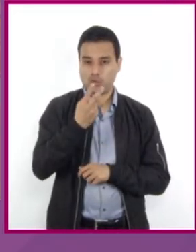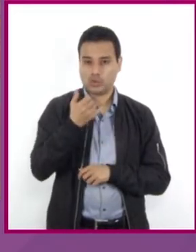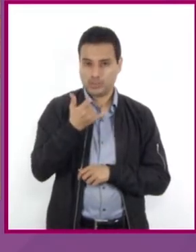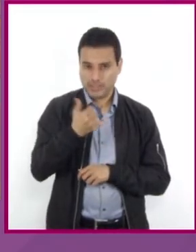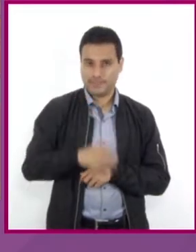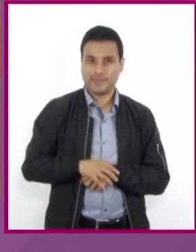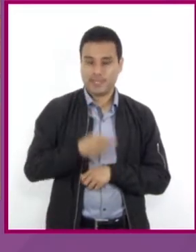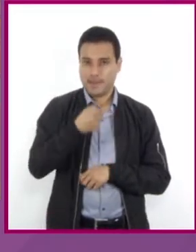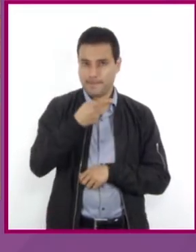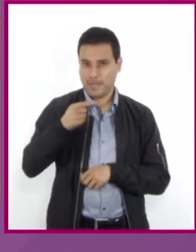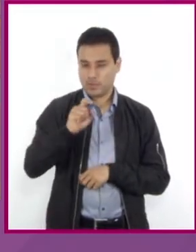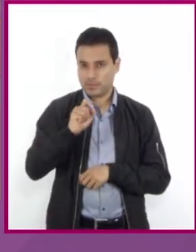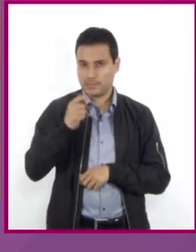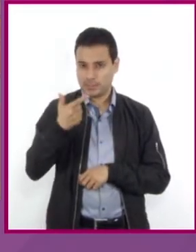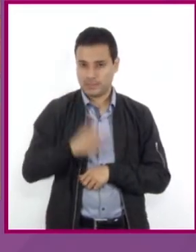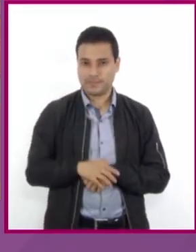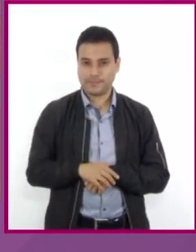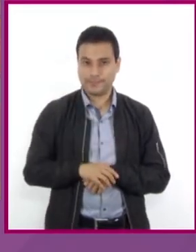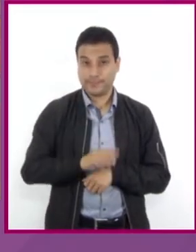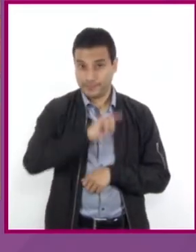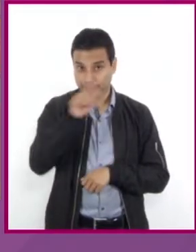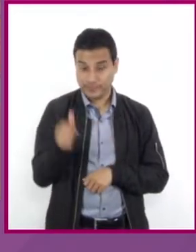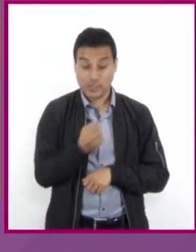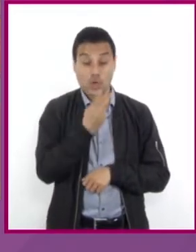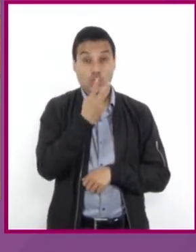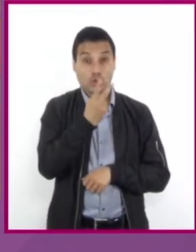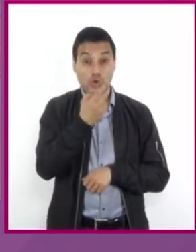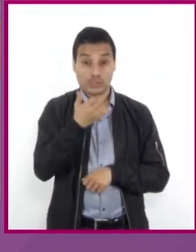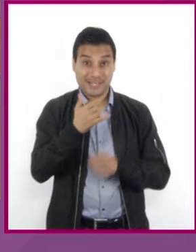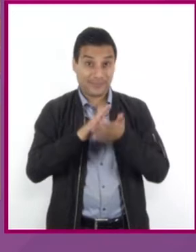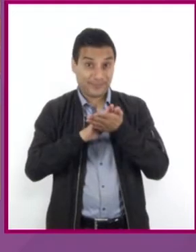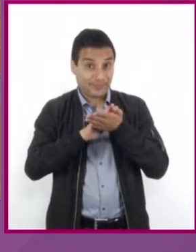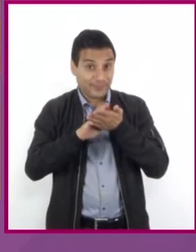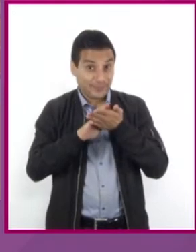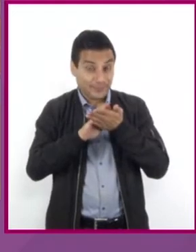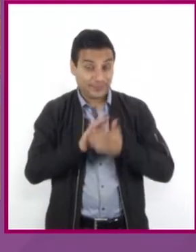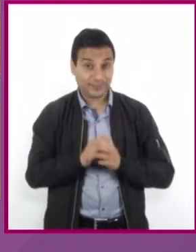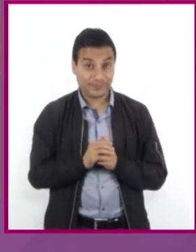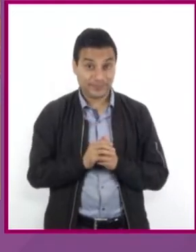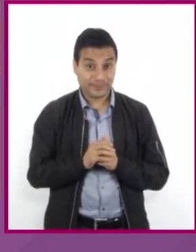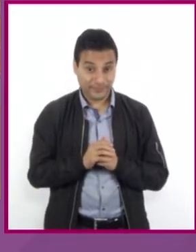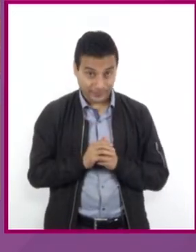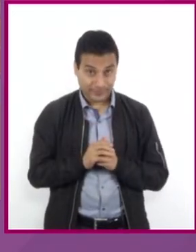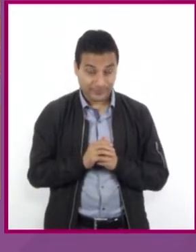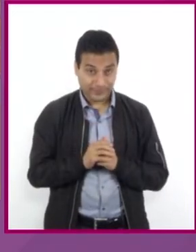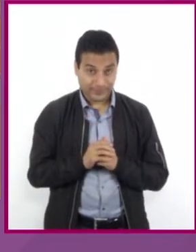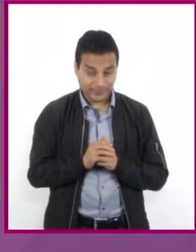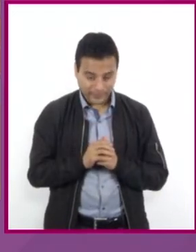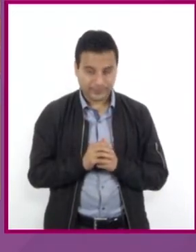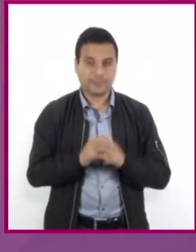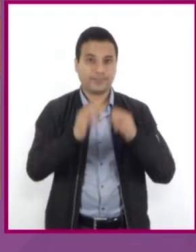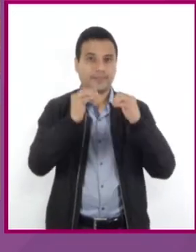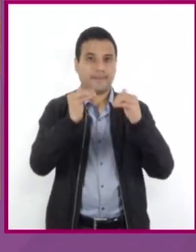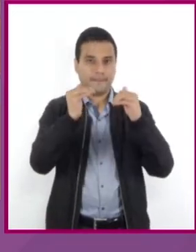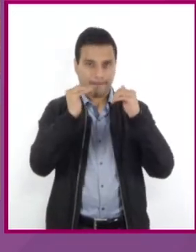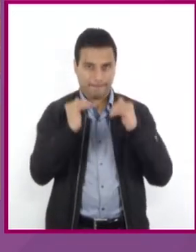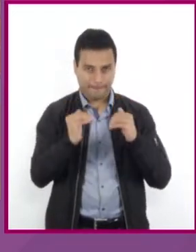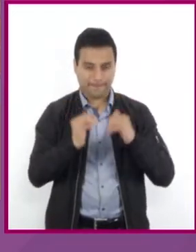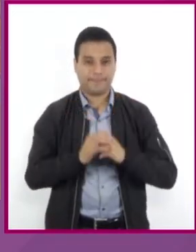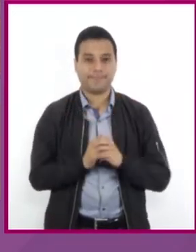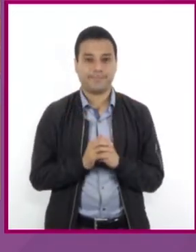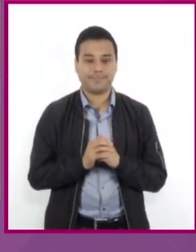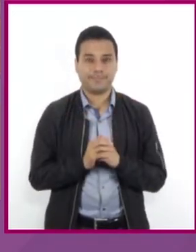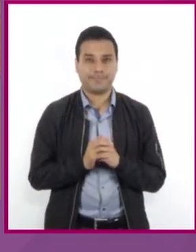Después de cancelar 2y positivo con el 2y negativo del segundo miembro de la igualdad, tenemos